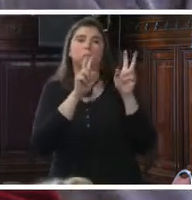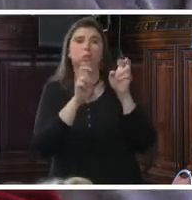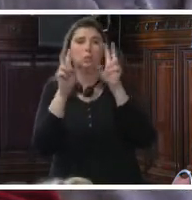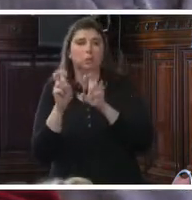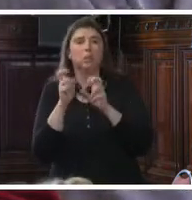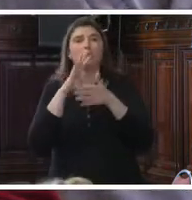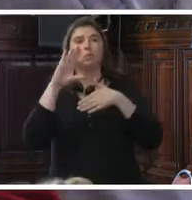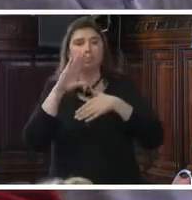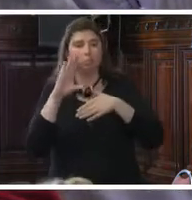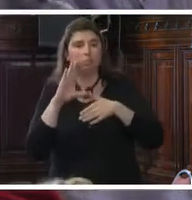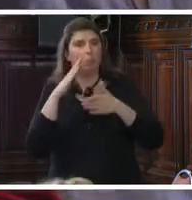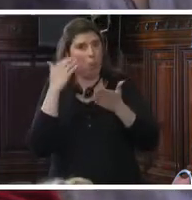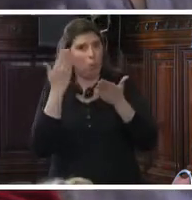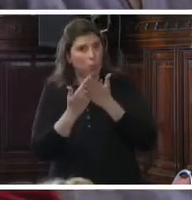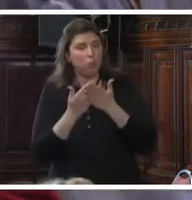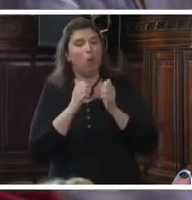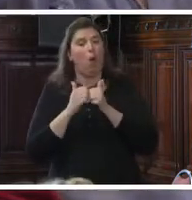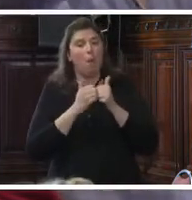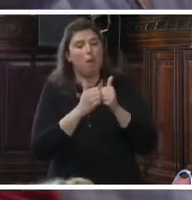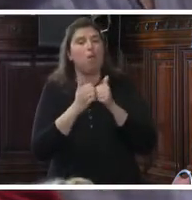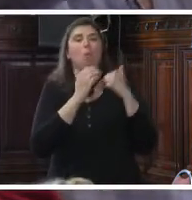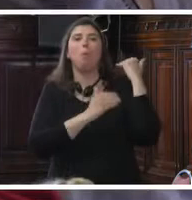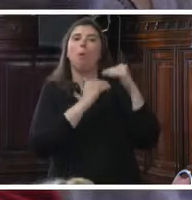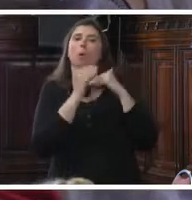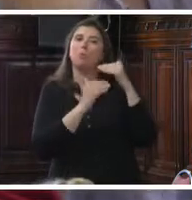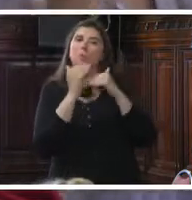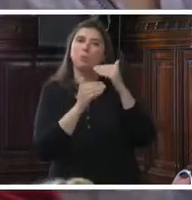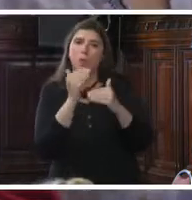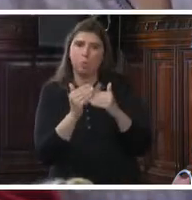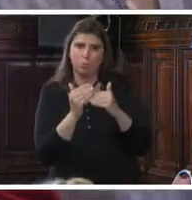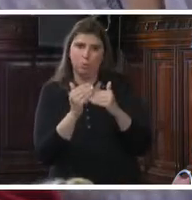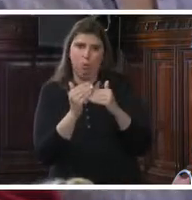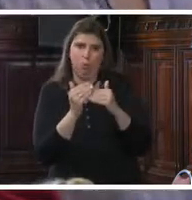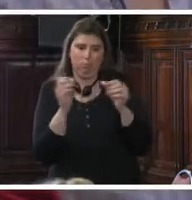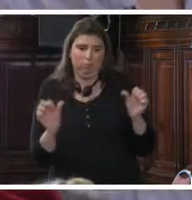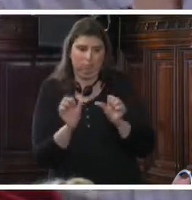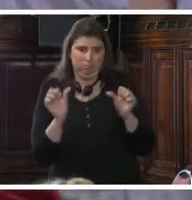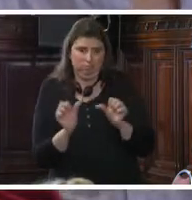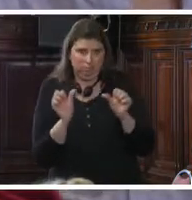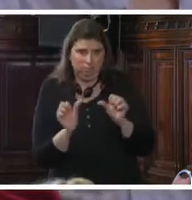regional propuesto, acompañando el proceso de diseño y